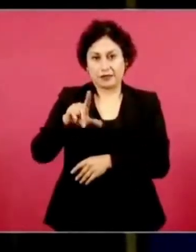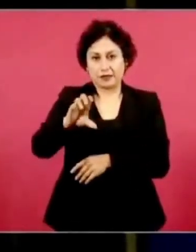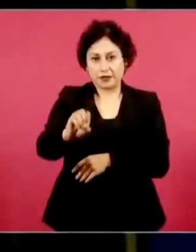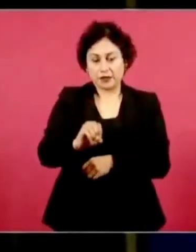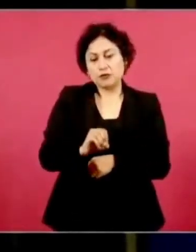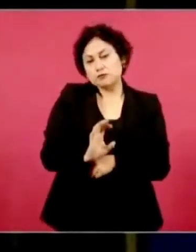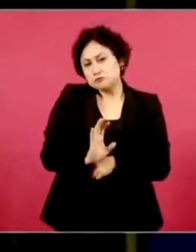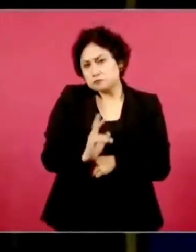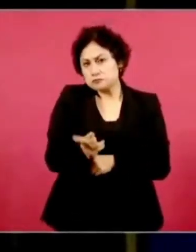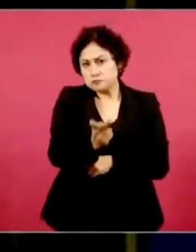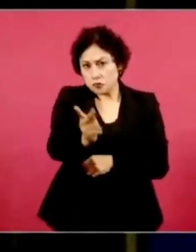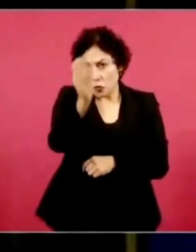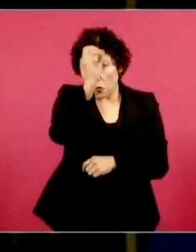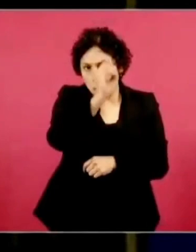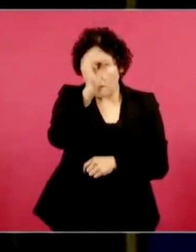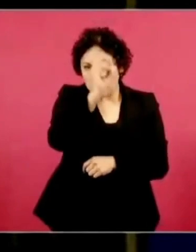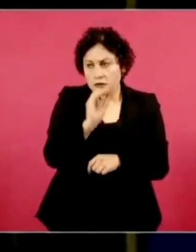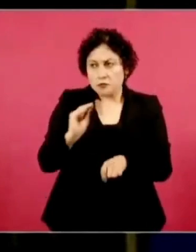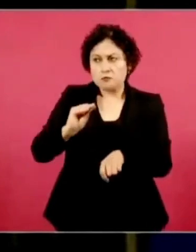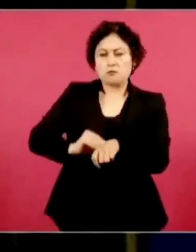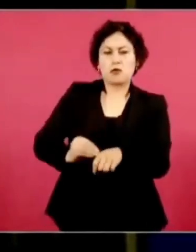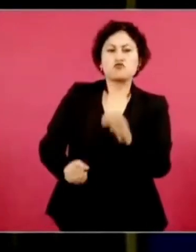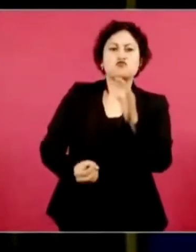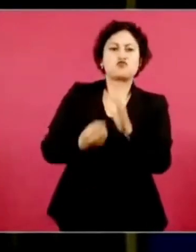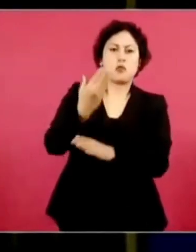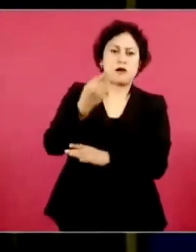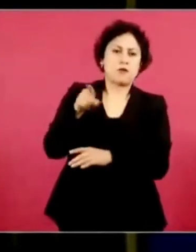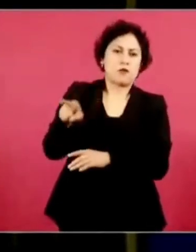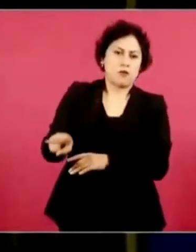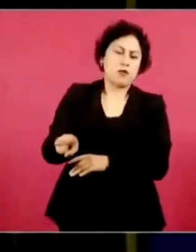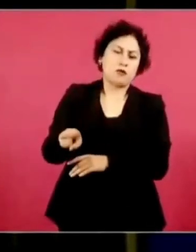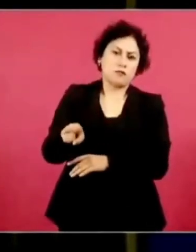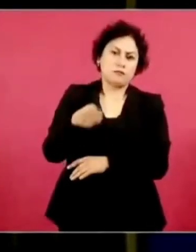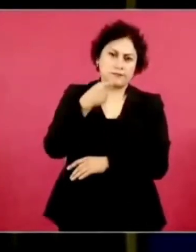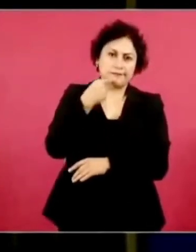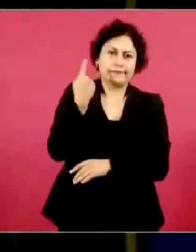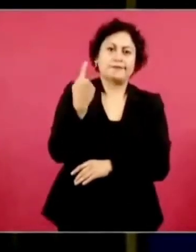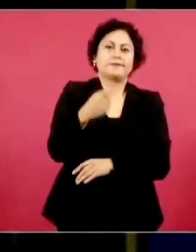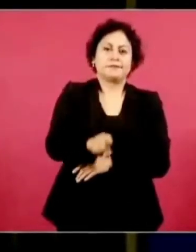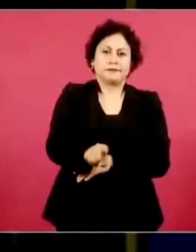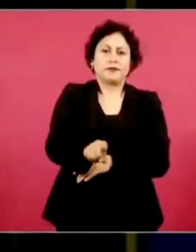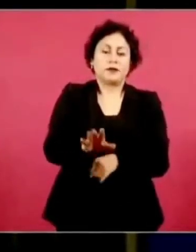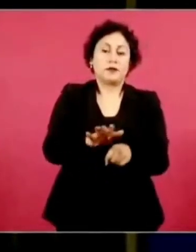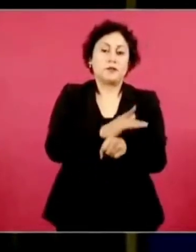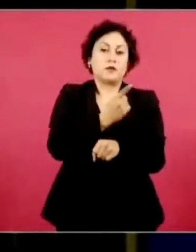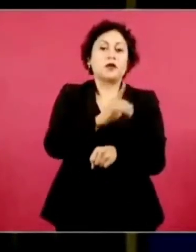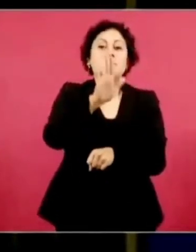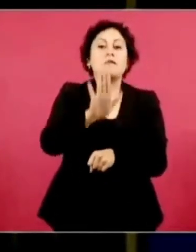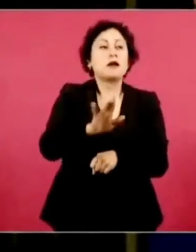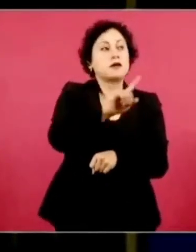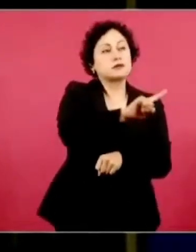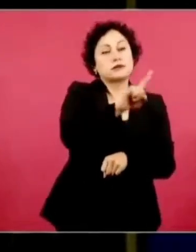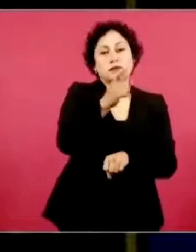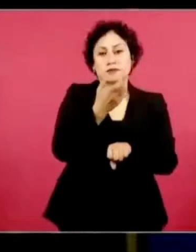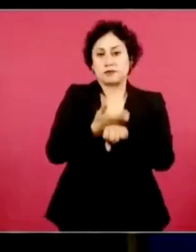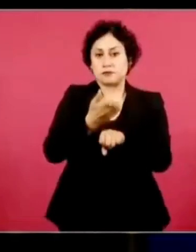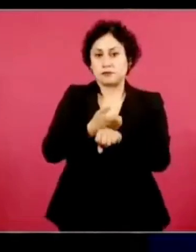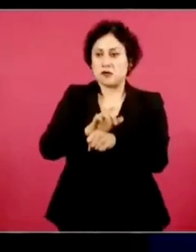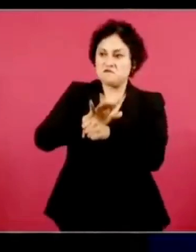estos nuevos cargos y es para justamente una presión para México de que este